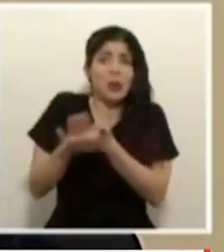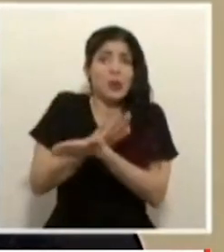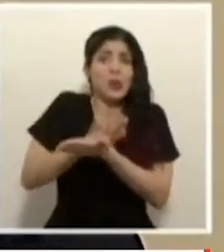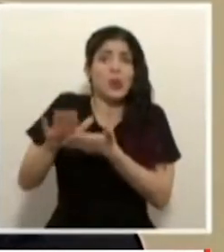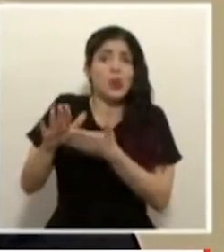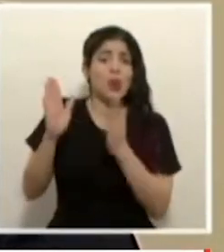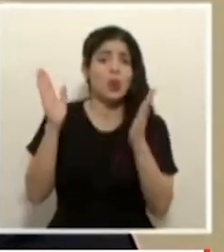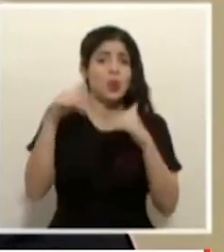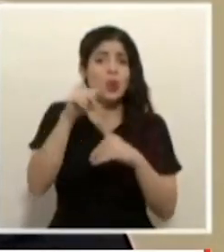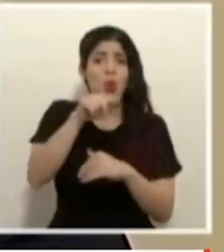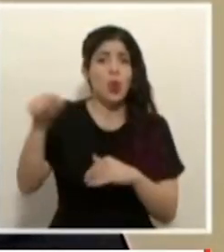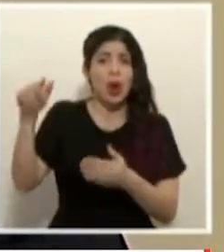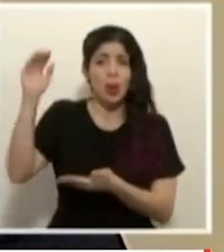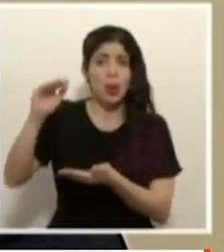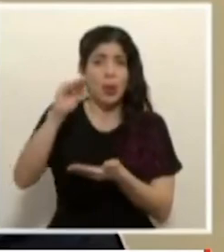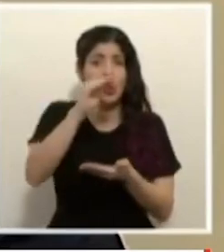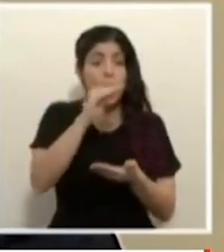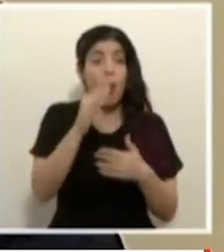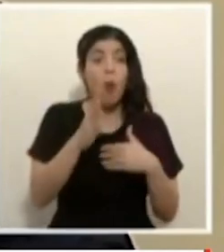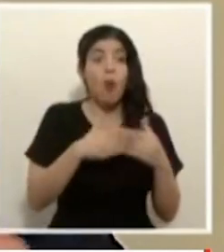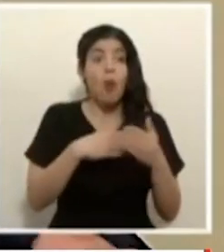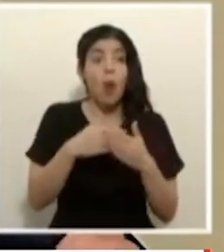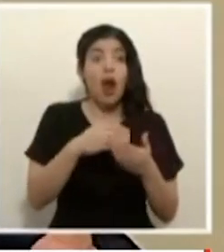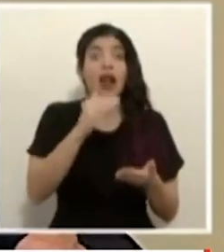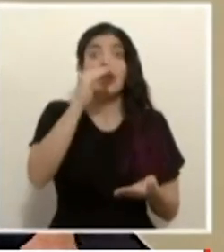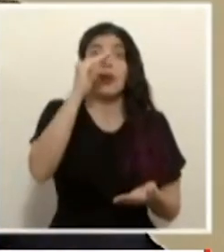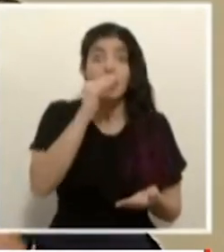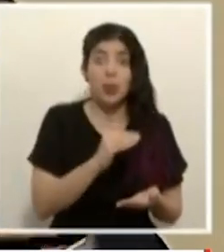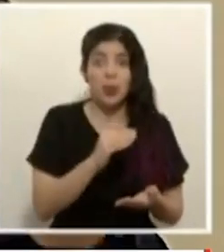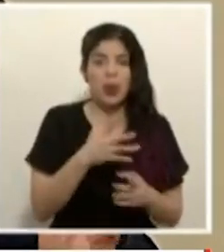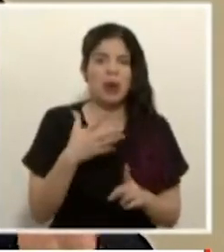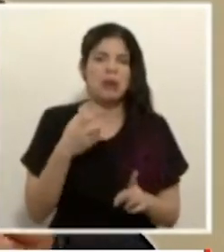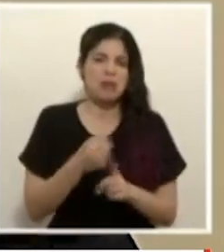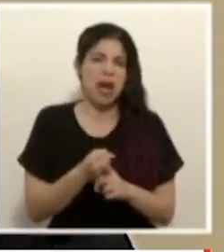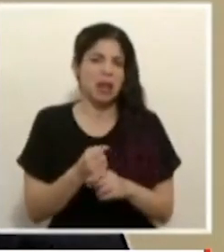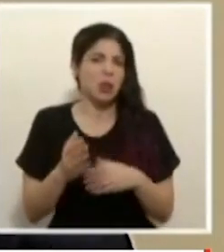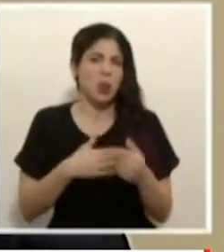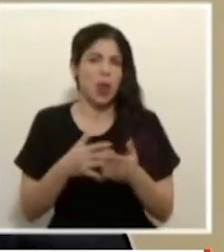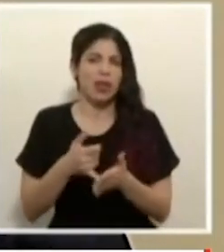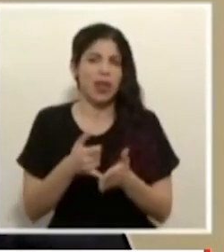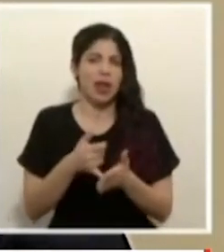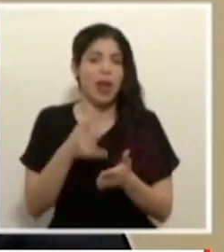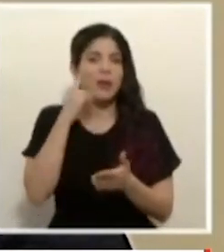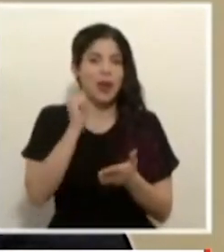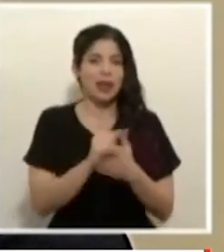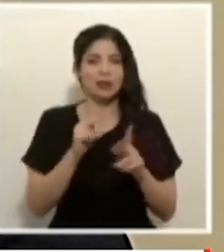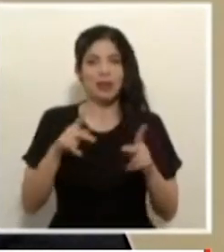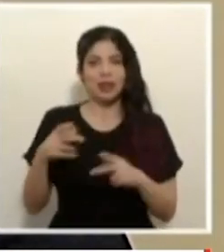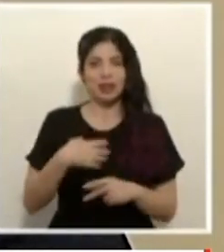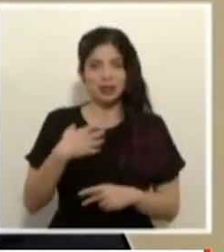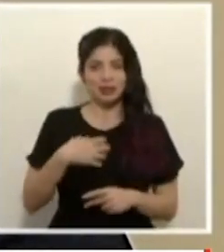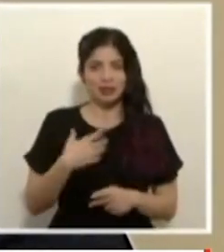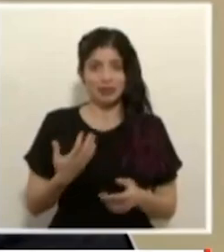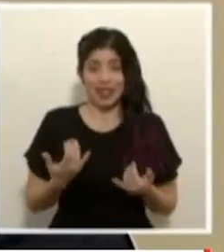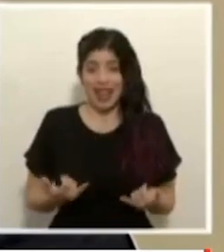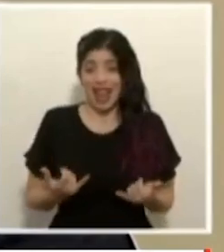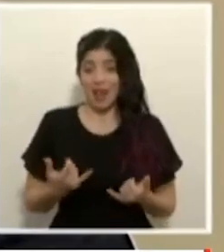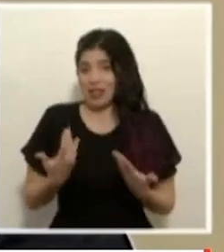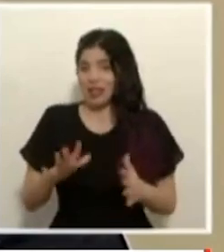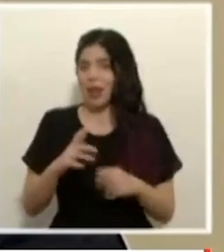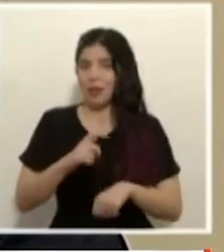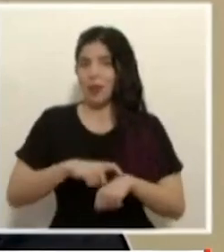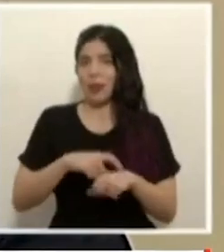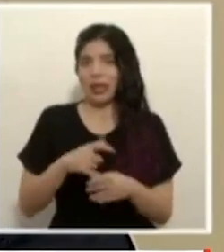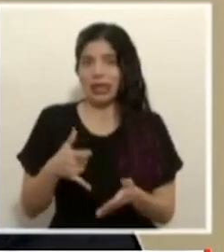ahora cualquier corte toca algo toca algo sensible y por eso también la gente que se manifiesta ya estamos en ese punto